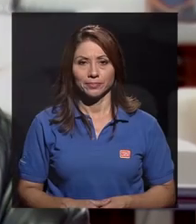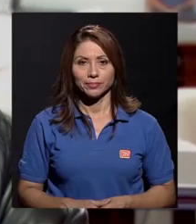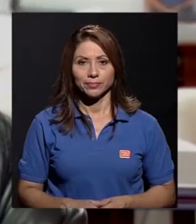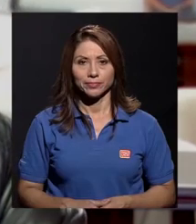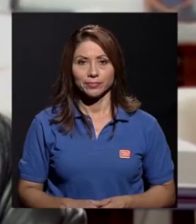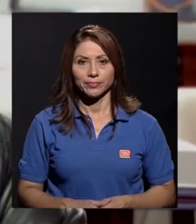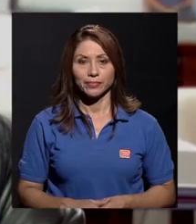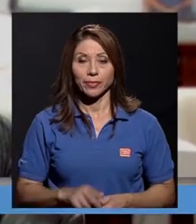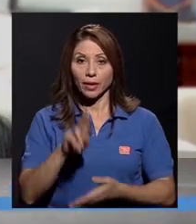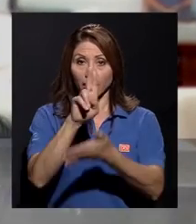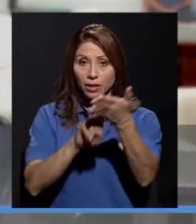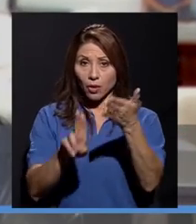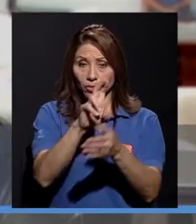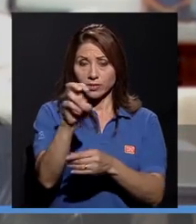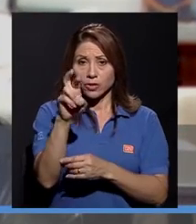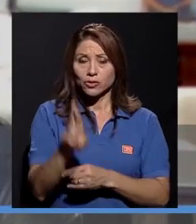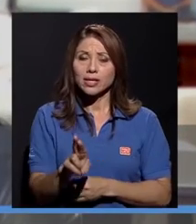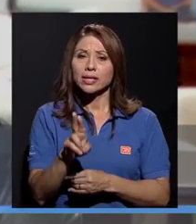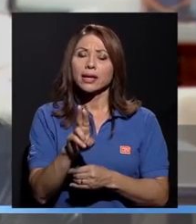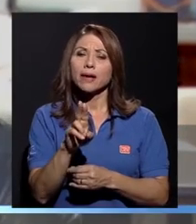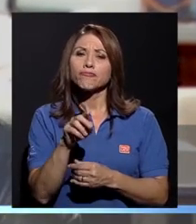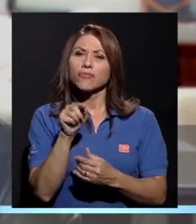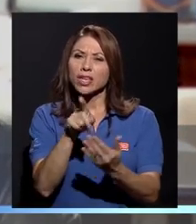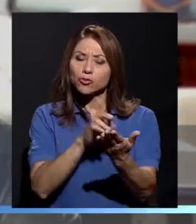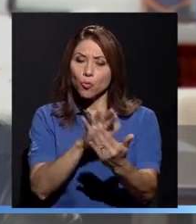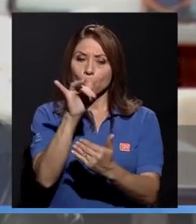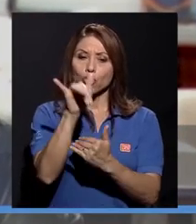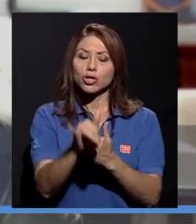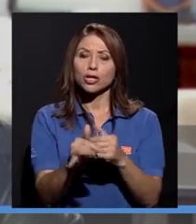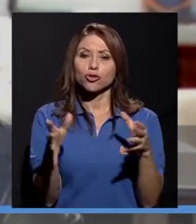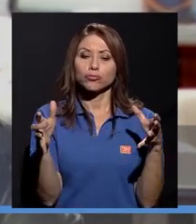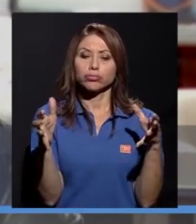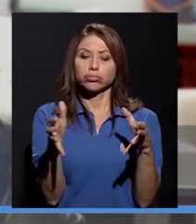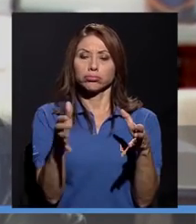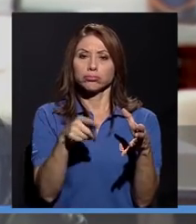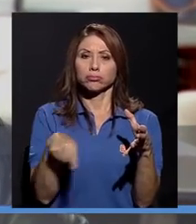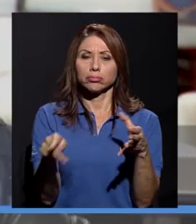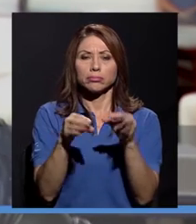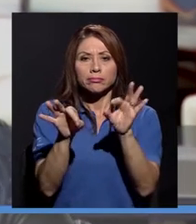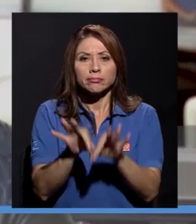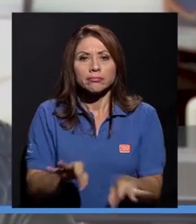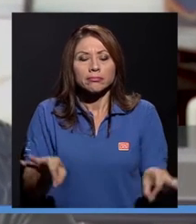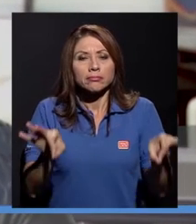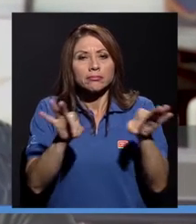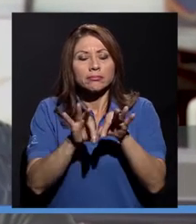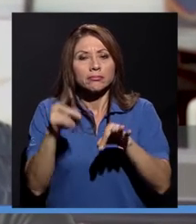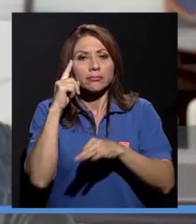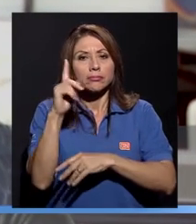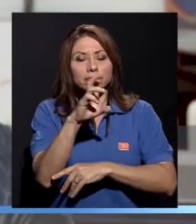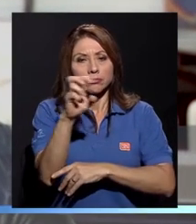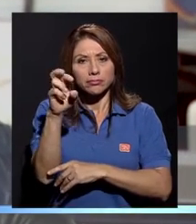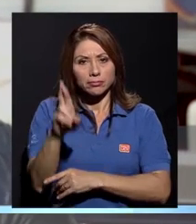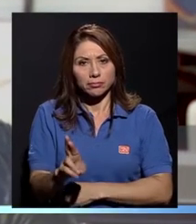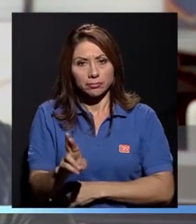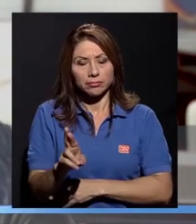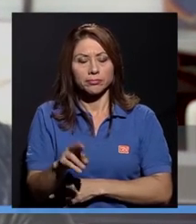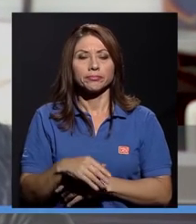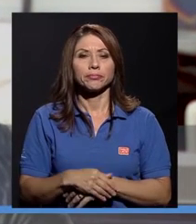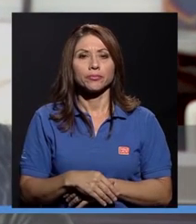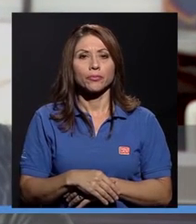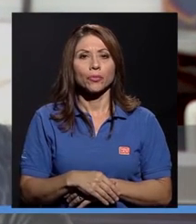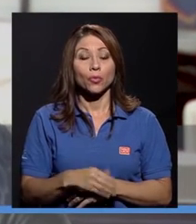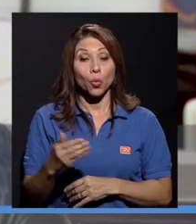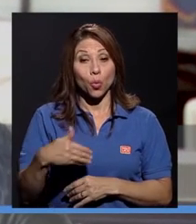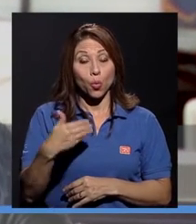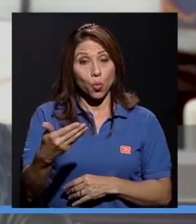La Universidad de Costa Rica es un proyecto colectivo de gran importancia para la nación costarricense. Cuando